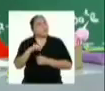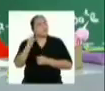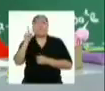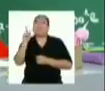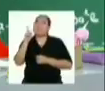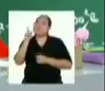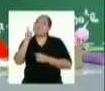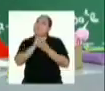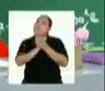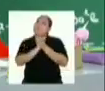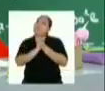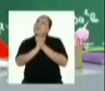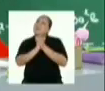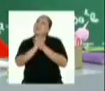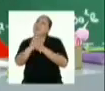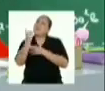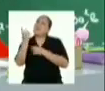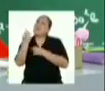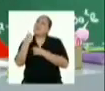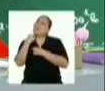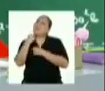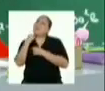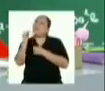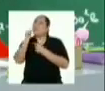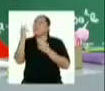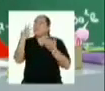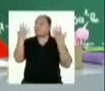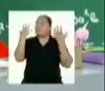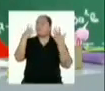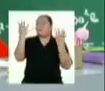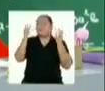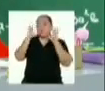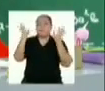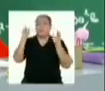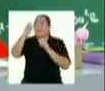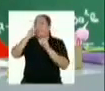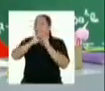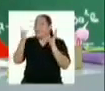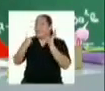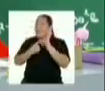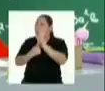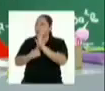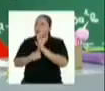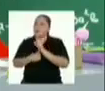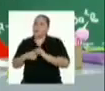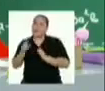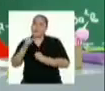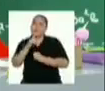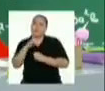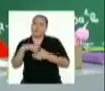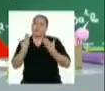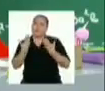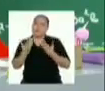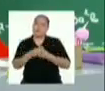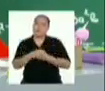es una amiga o amigo, no sé, la verdad. Es medio misterioso el asunto. Un día se lo presento. Bueno, si es que se deja.